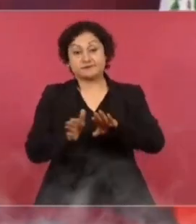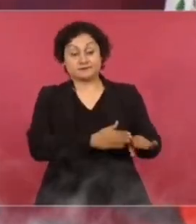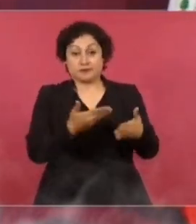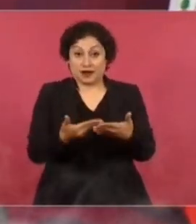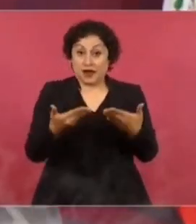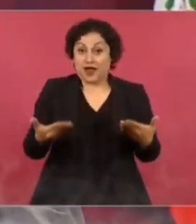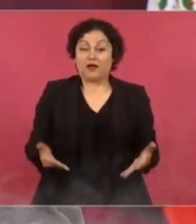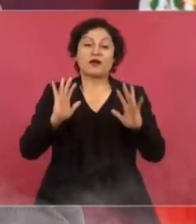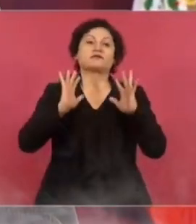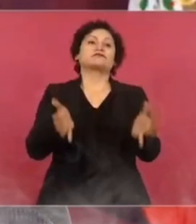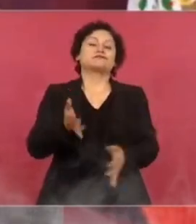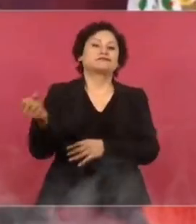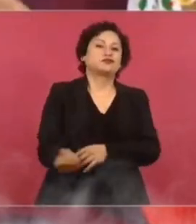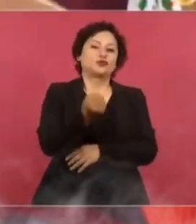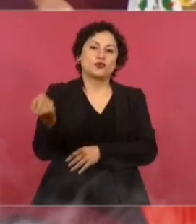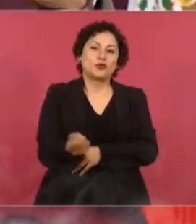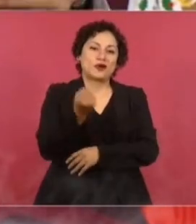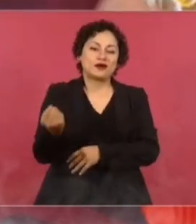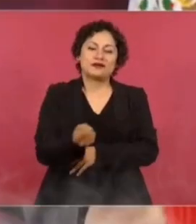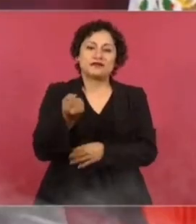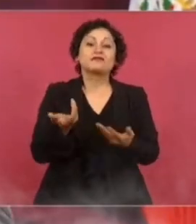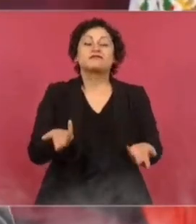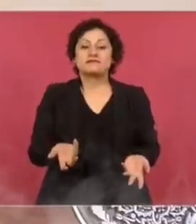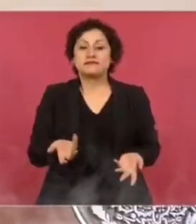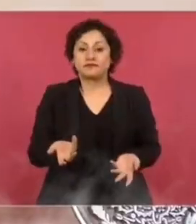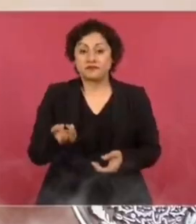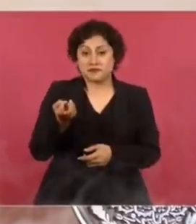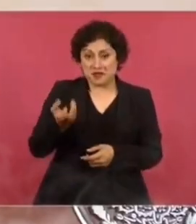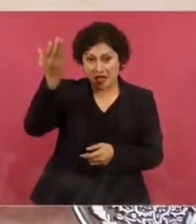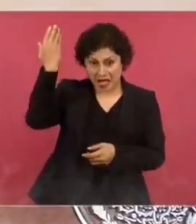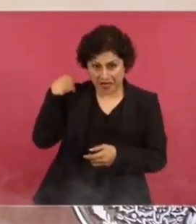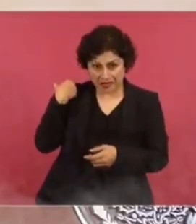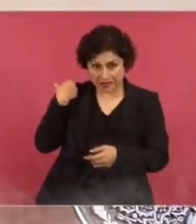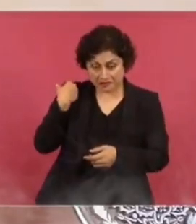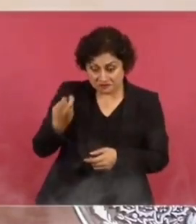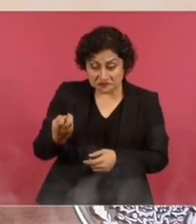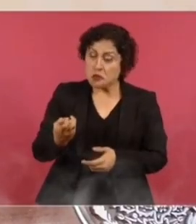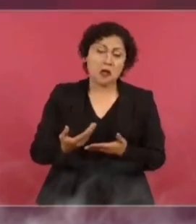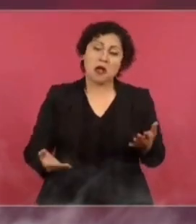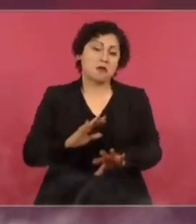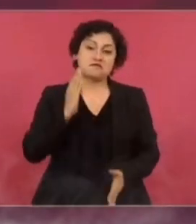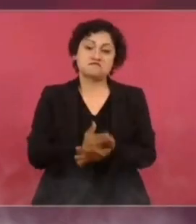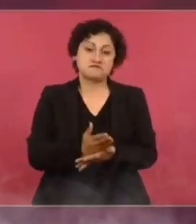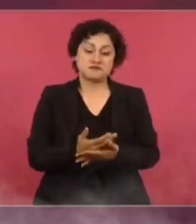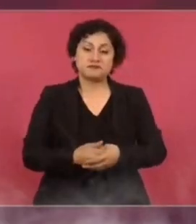afortunadamente, ya nada de eso funciona. Funciona.